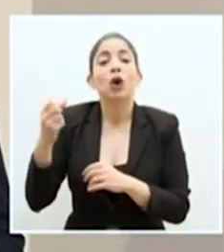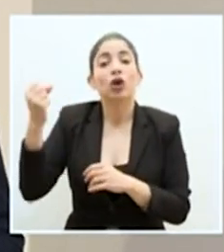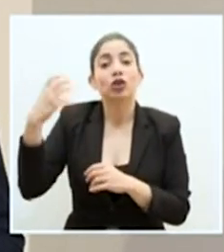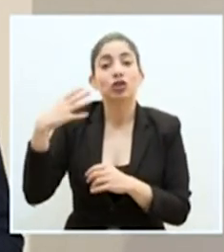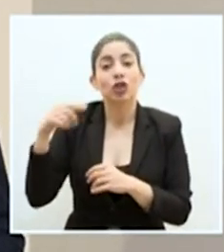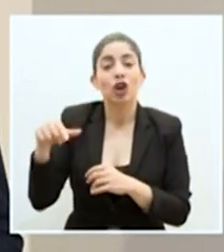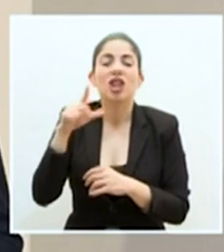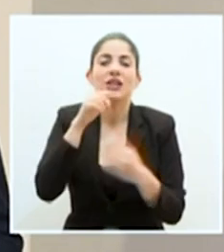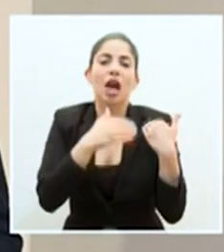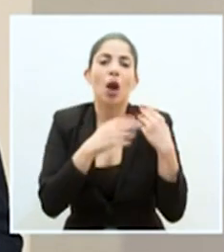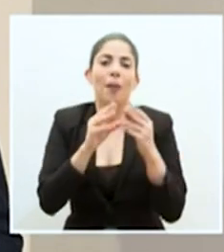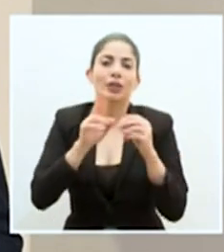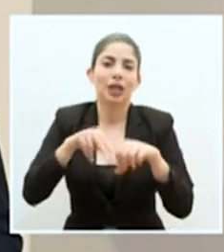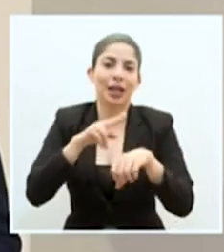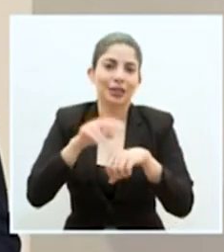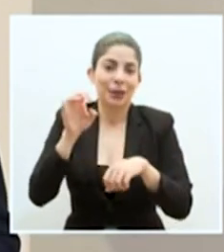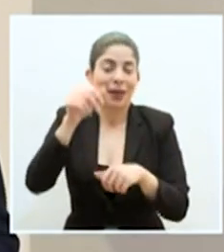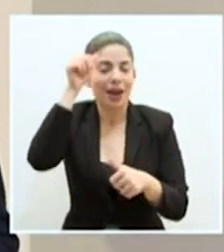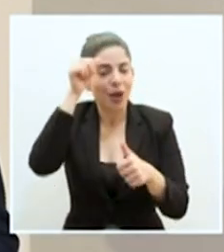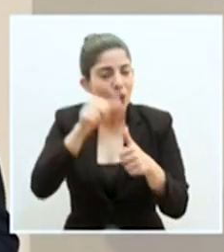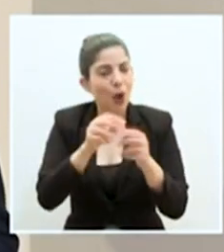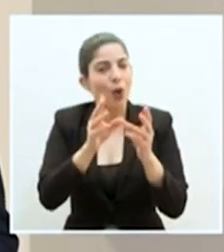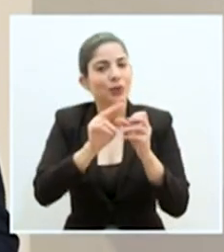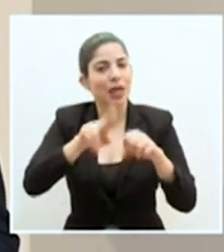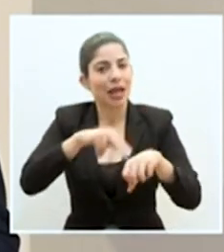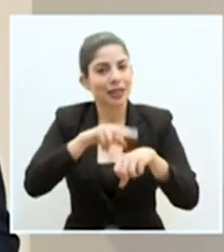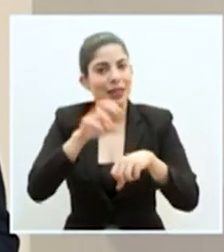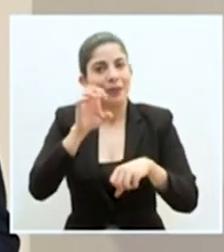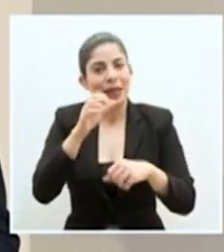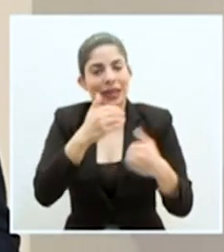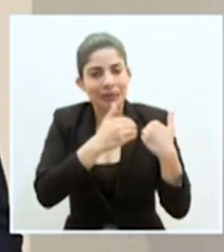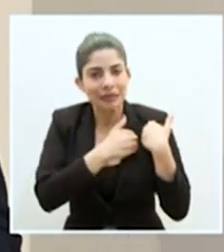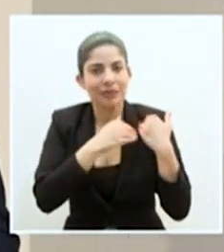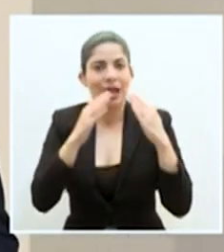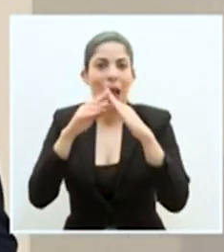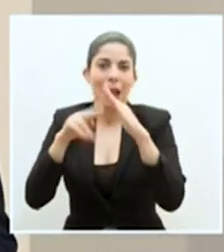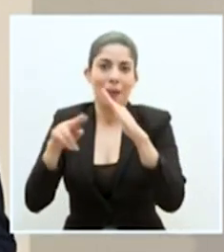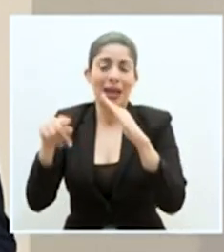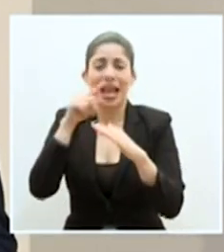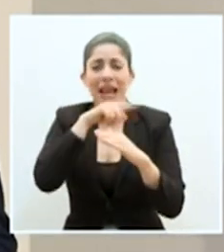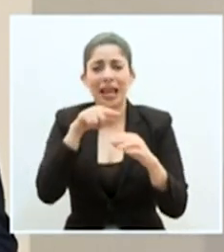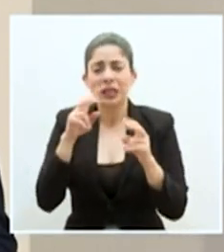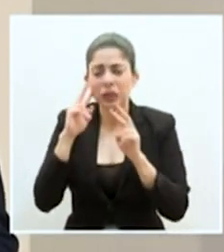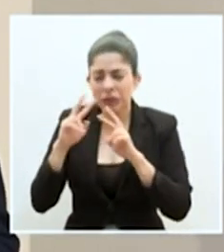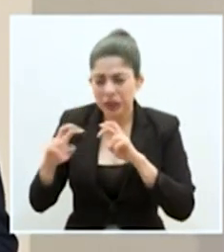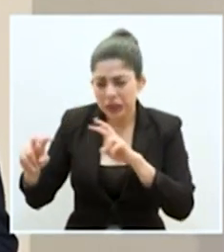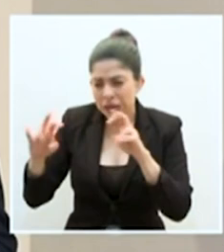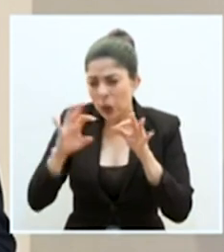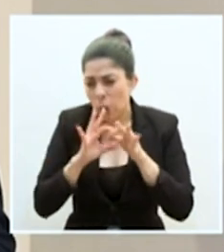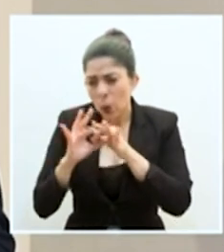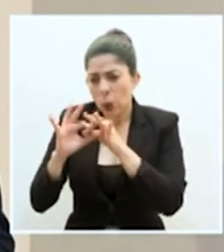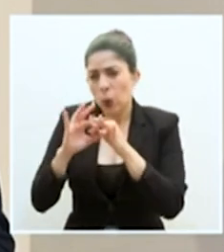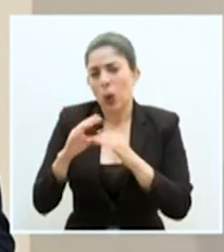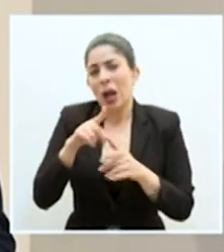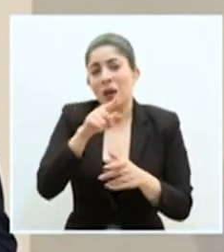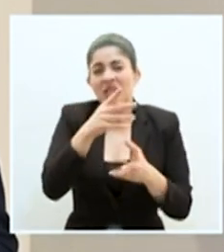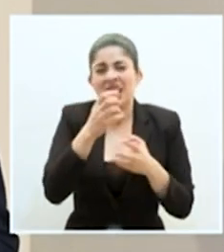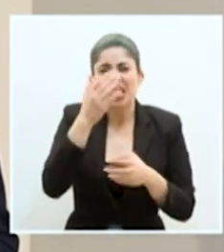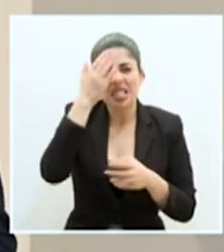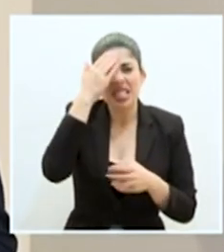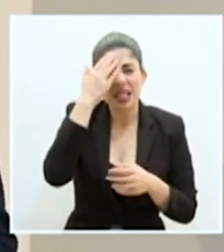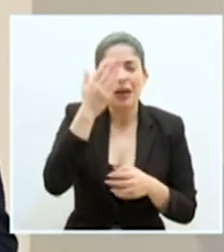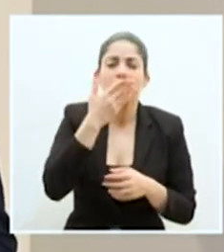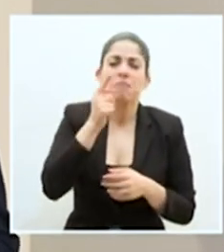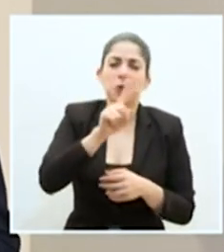Comisión Nacional de Emergencias, recordemos que es la Comisión Nacional de Emergencias la que maneja el tema de albergues, ellos hicieron todas las coordinaciones y yo creo que ese asunto sería muy importante